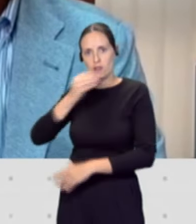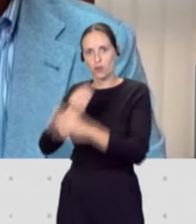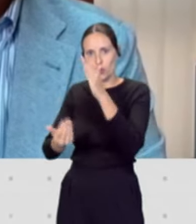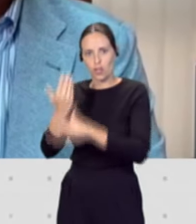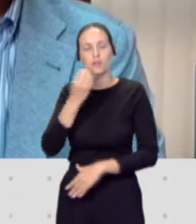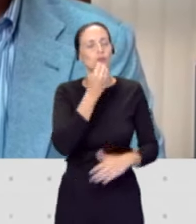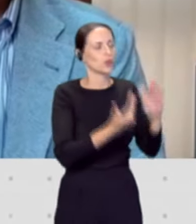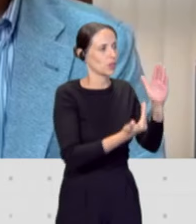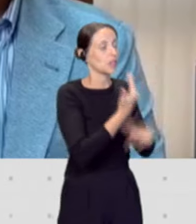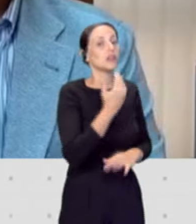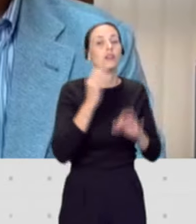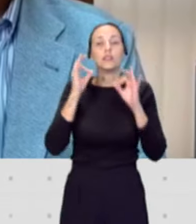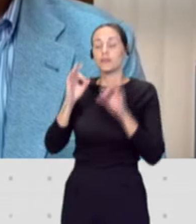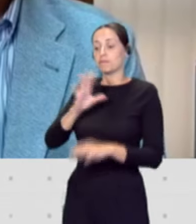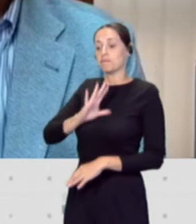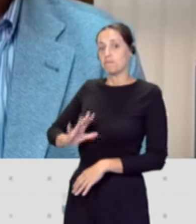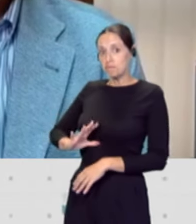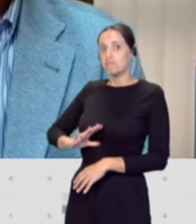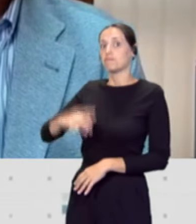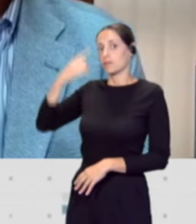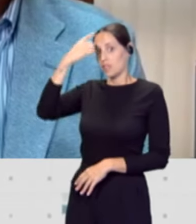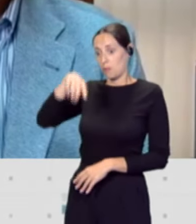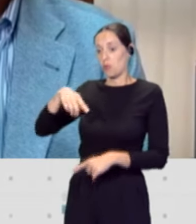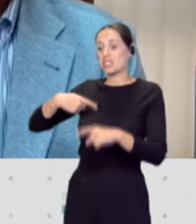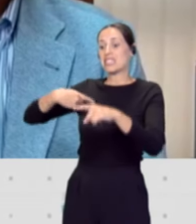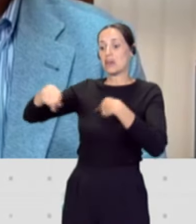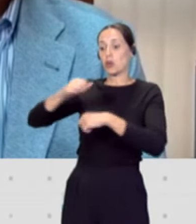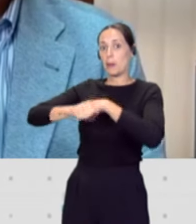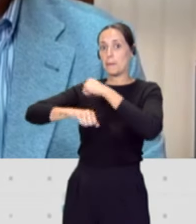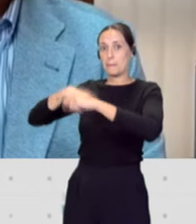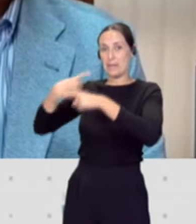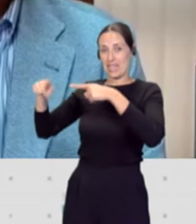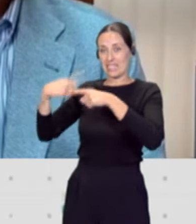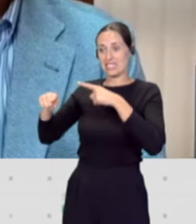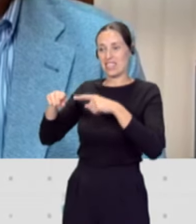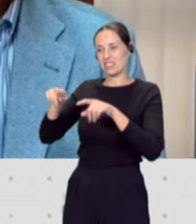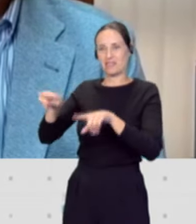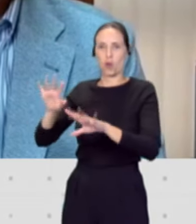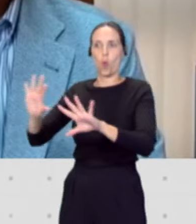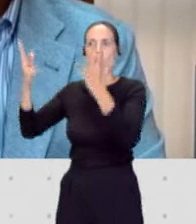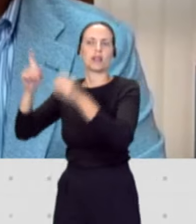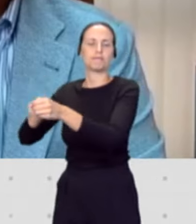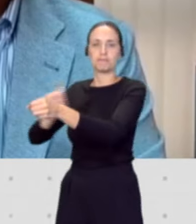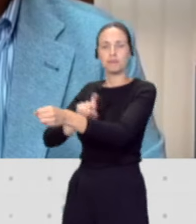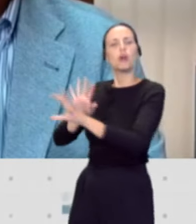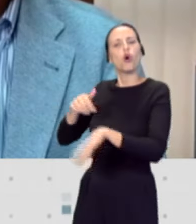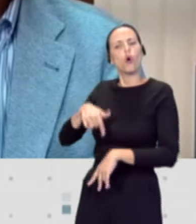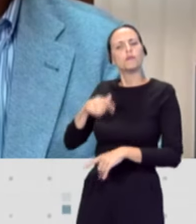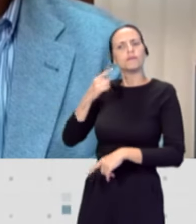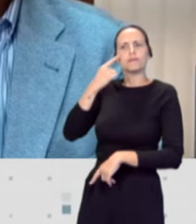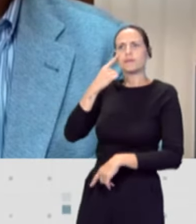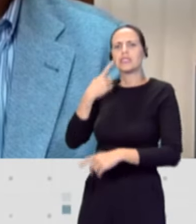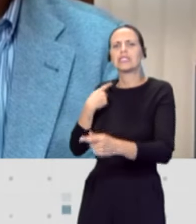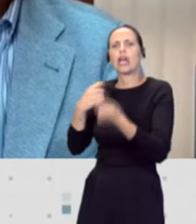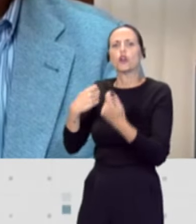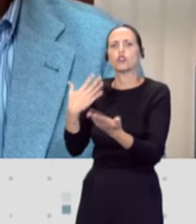Hola, muy buenos días. De momento podemos confirmar el transporte de mercancías se ha descolgado de este paro, pero hoy estamos pendientes de esas negociaciones para ver qué